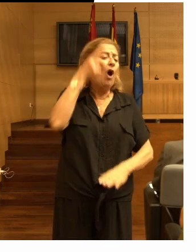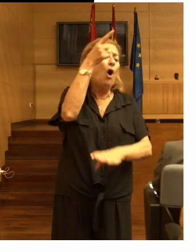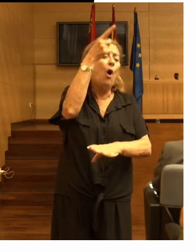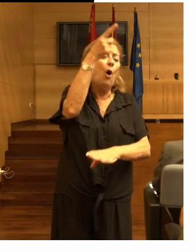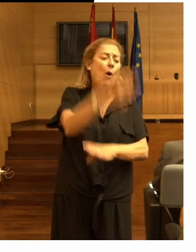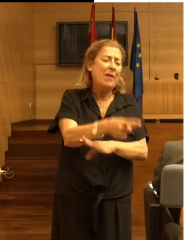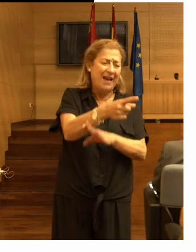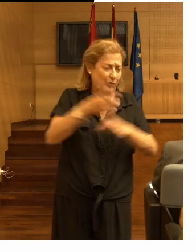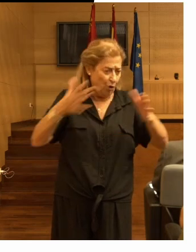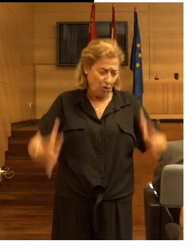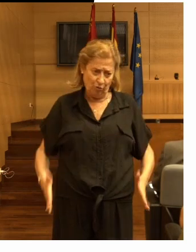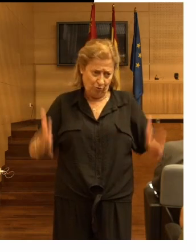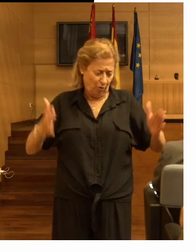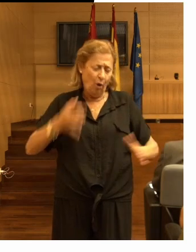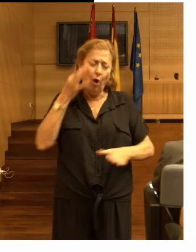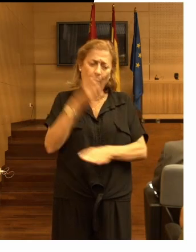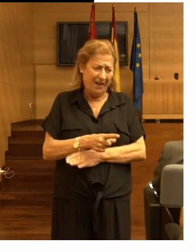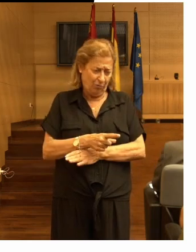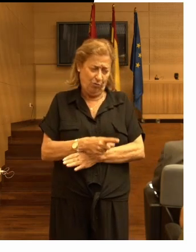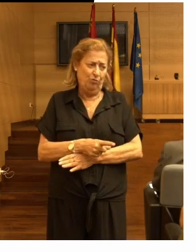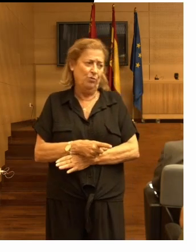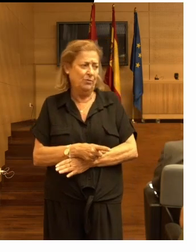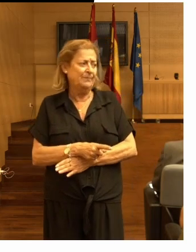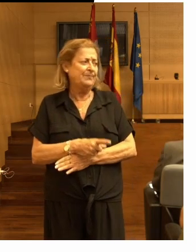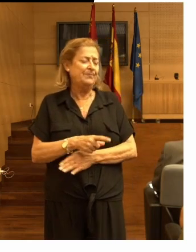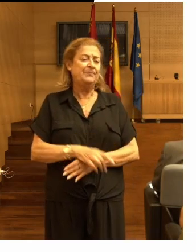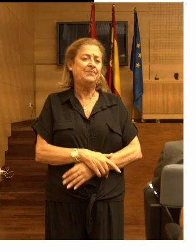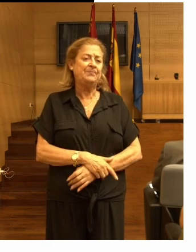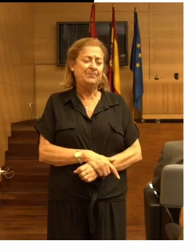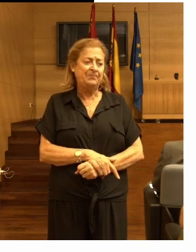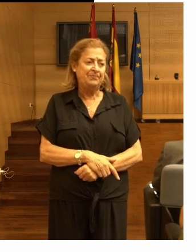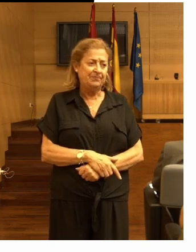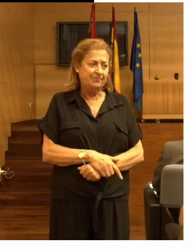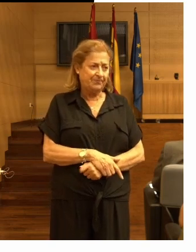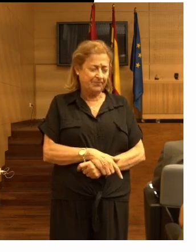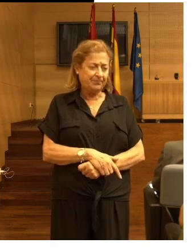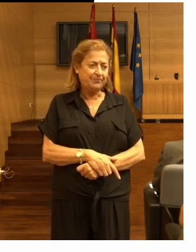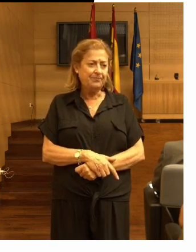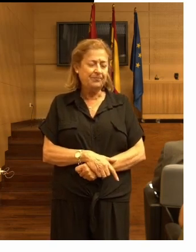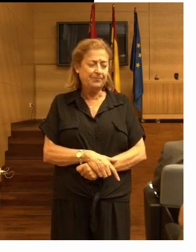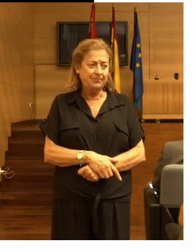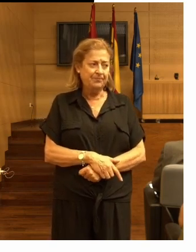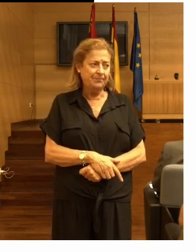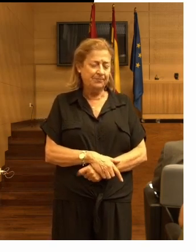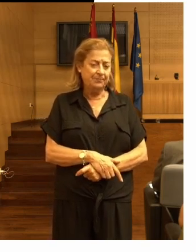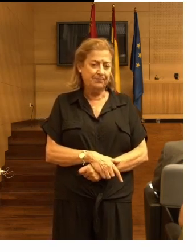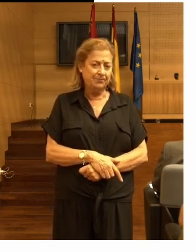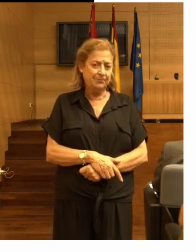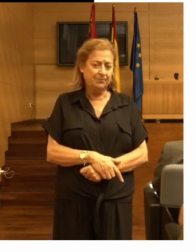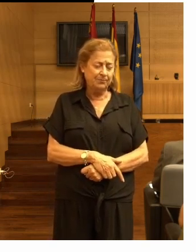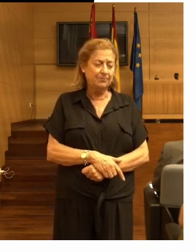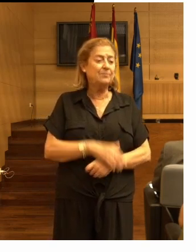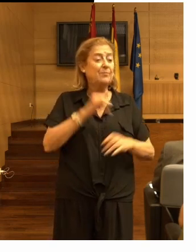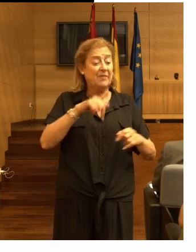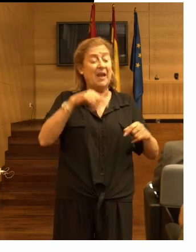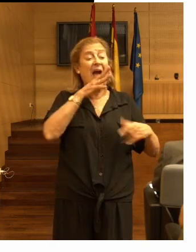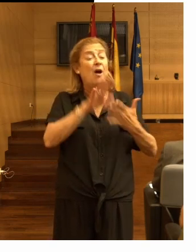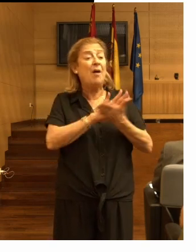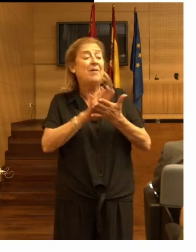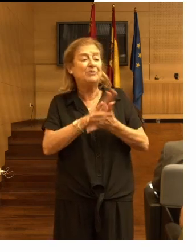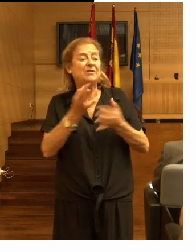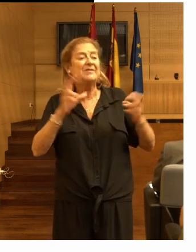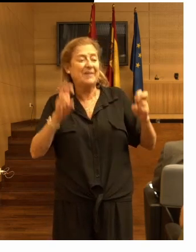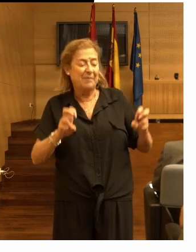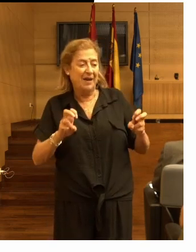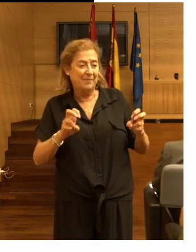de qué estamos hablando en